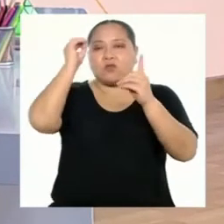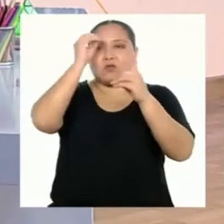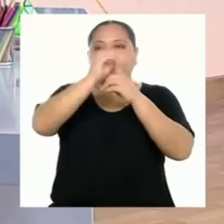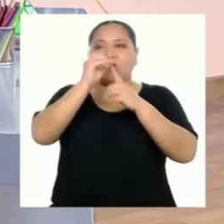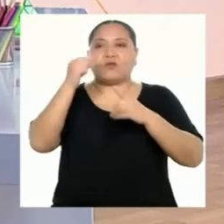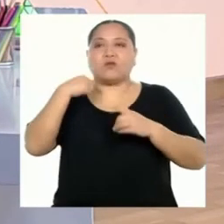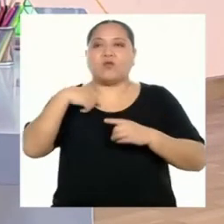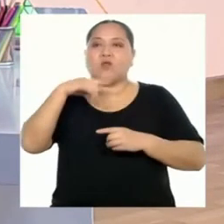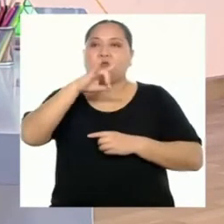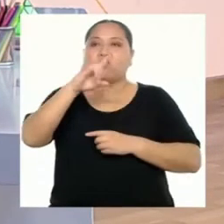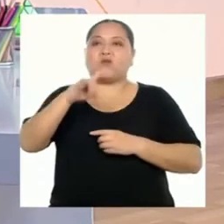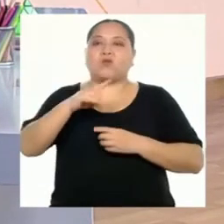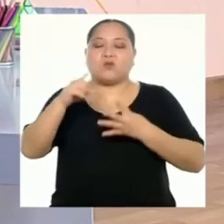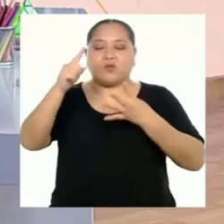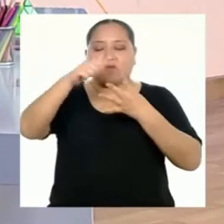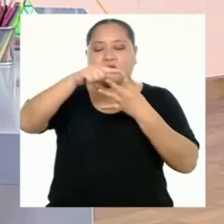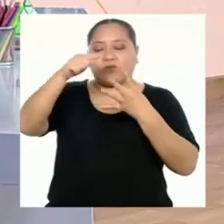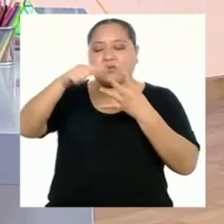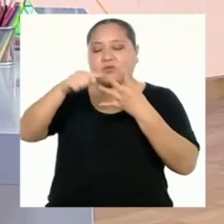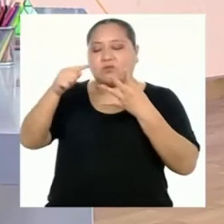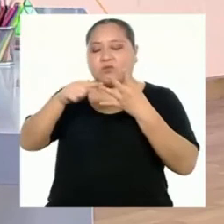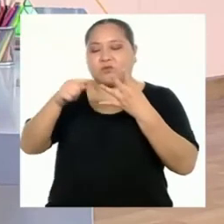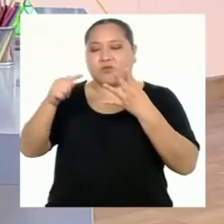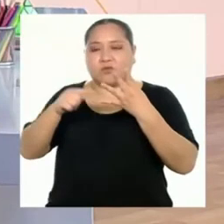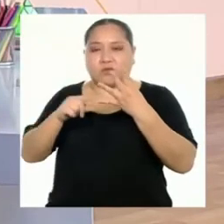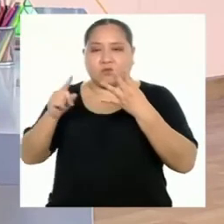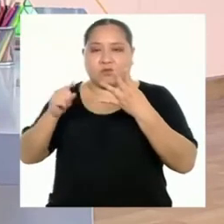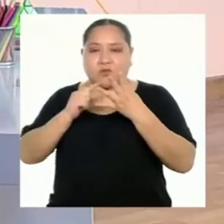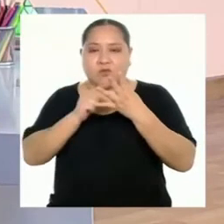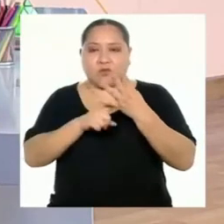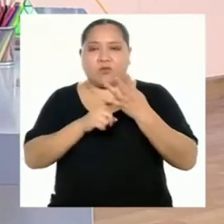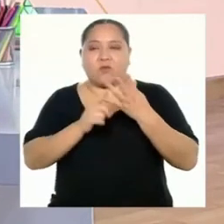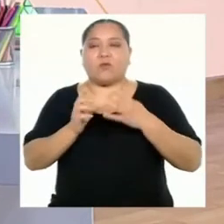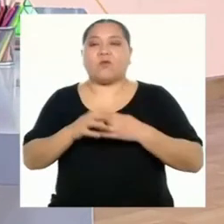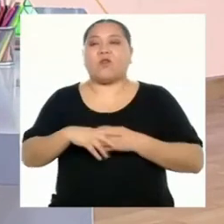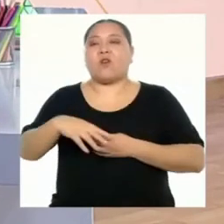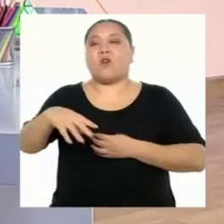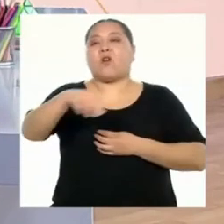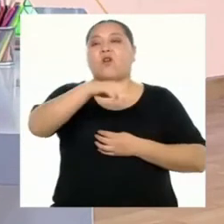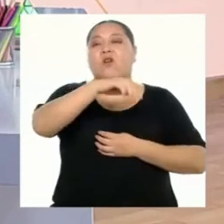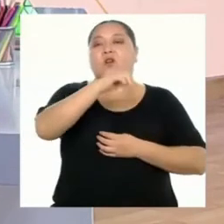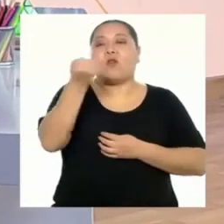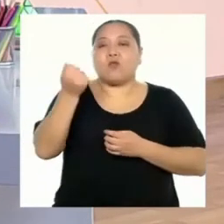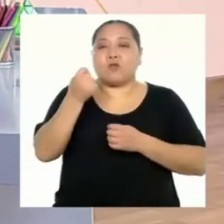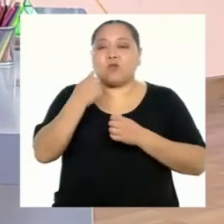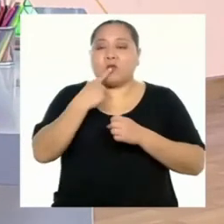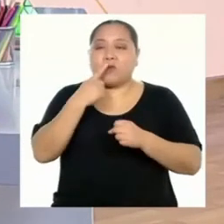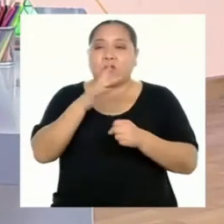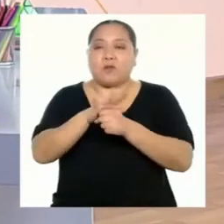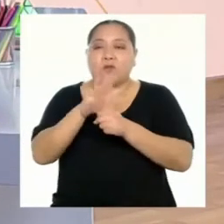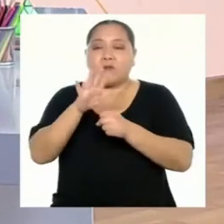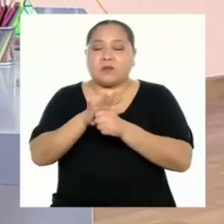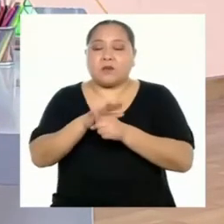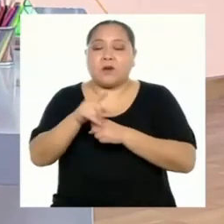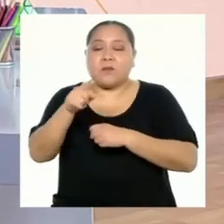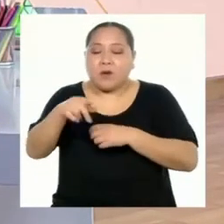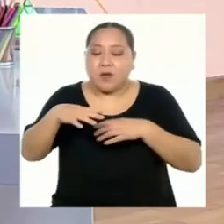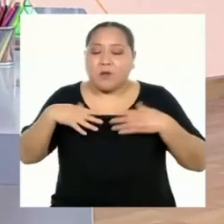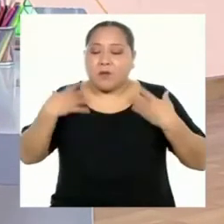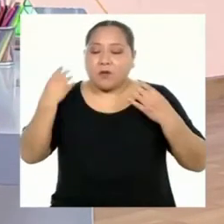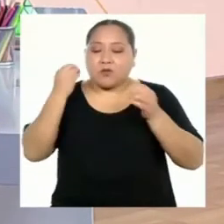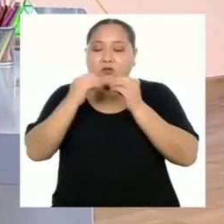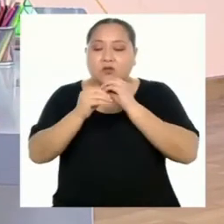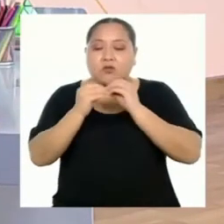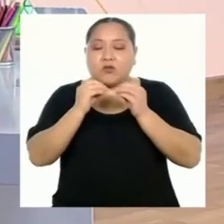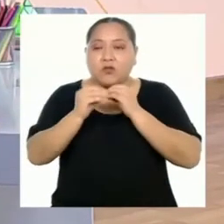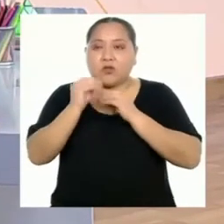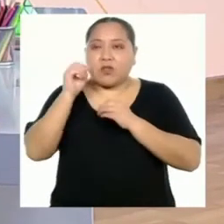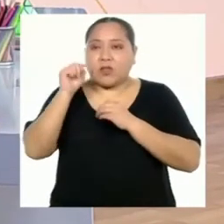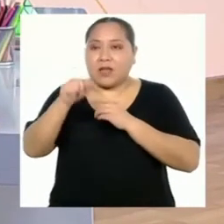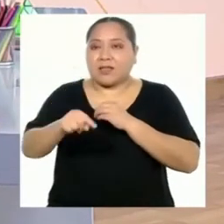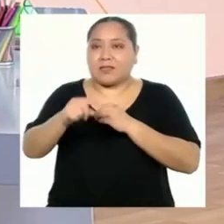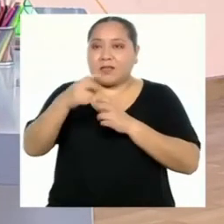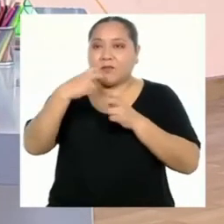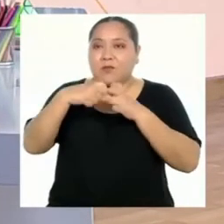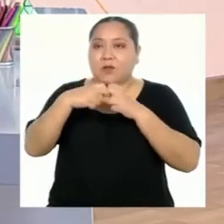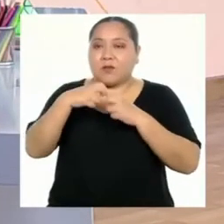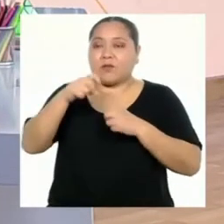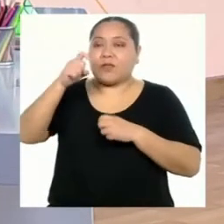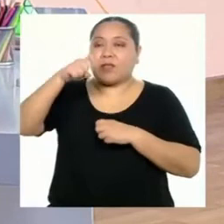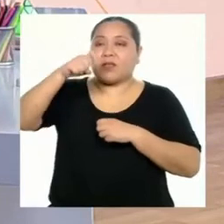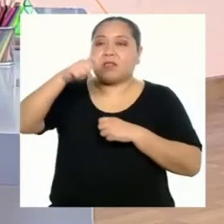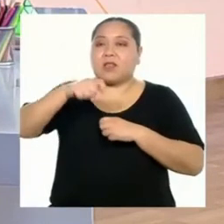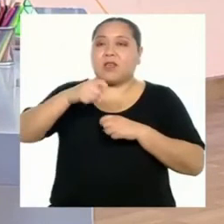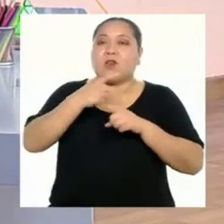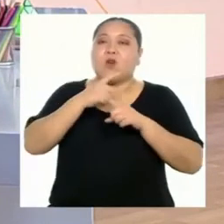Para lo cual, usaré las fases de resolución de problemas. Otro compromiso sería que para resolver una situación, debo